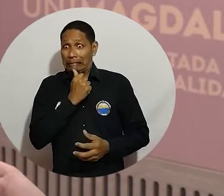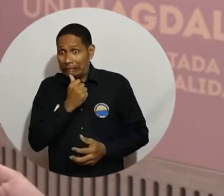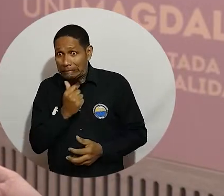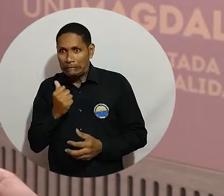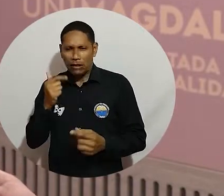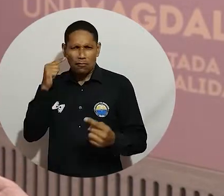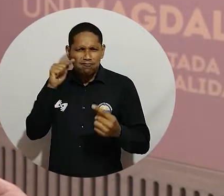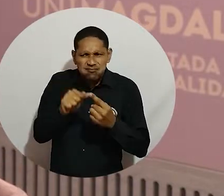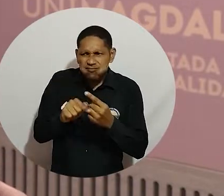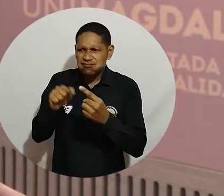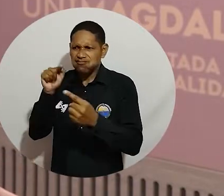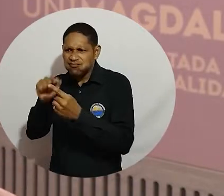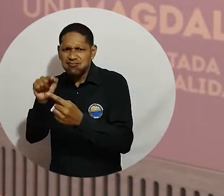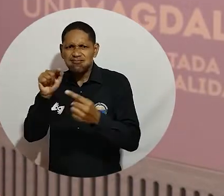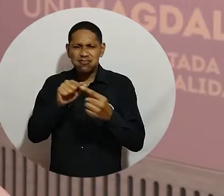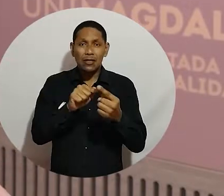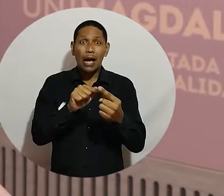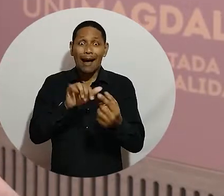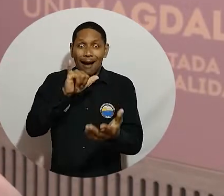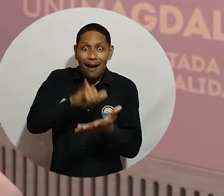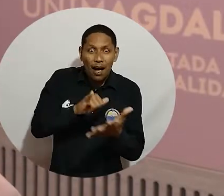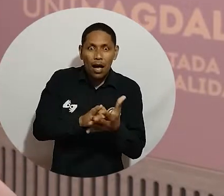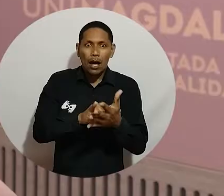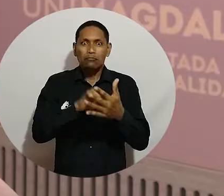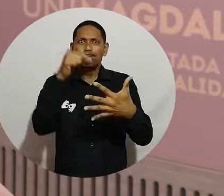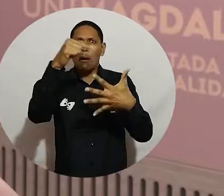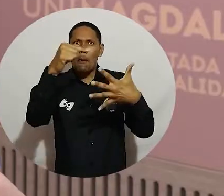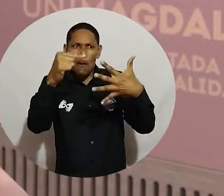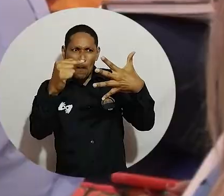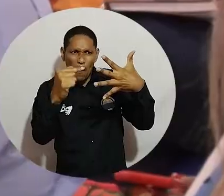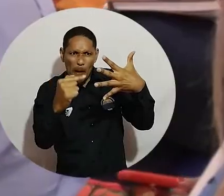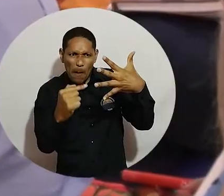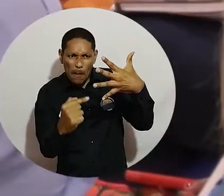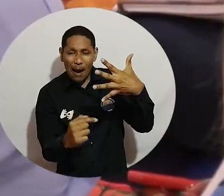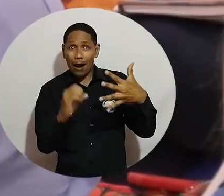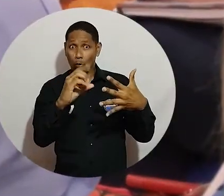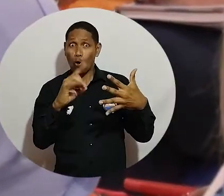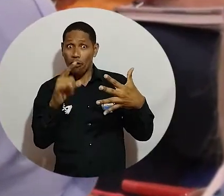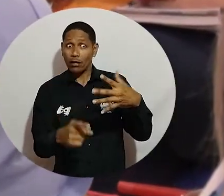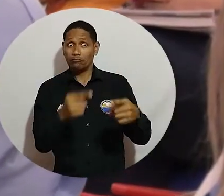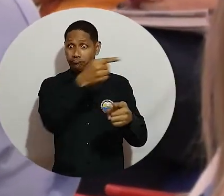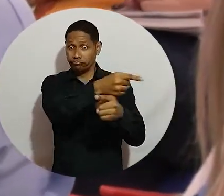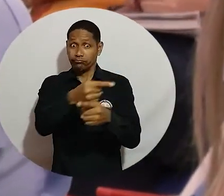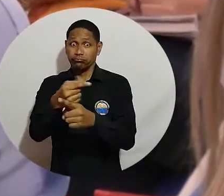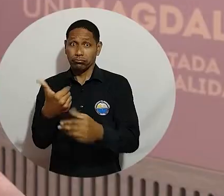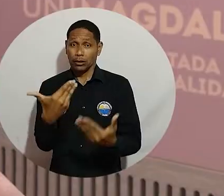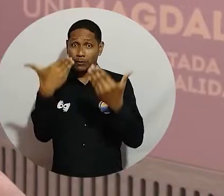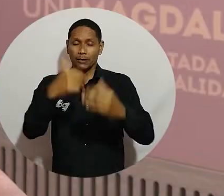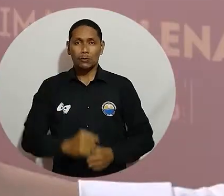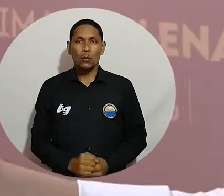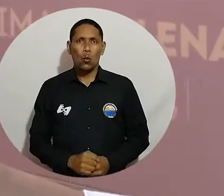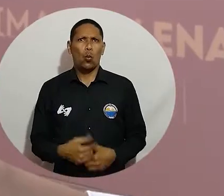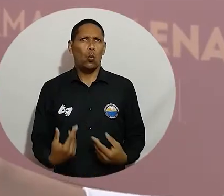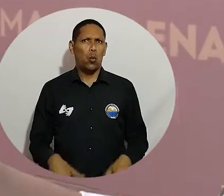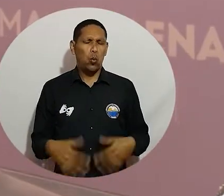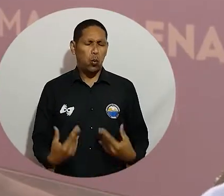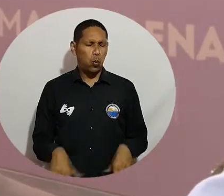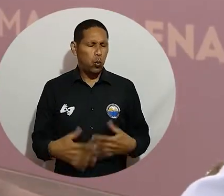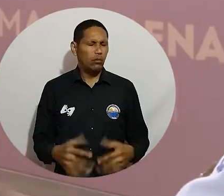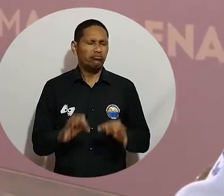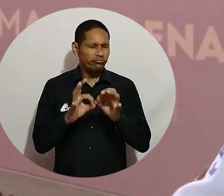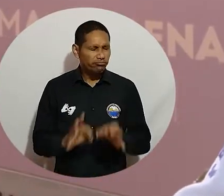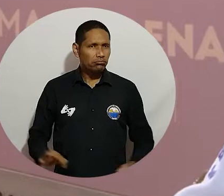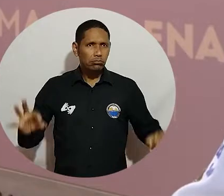privado para poder consolidar y ejecutar justamente las distintas tareas que están en el marco de los ODS. Es suprema